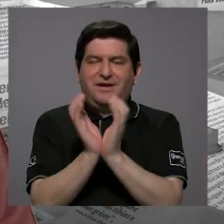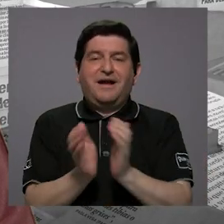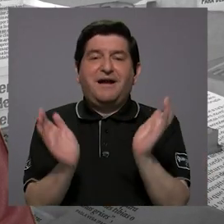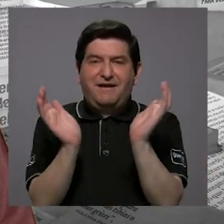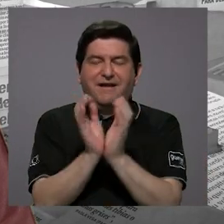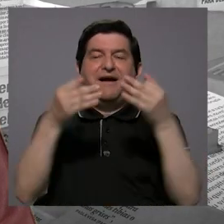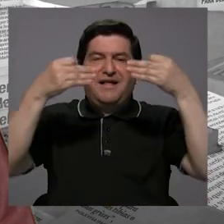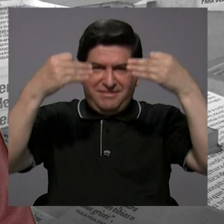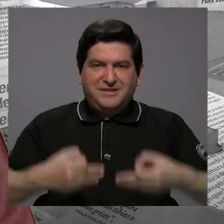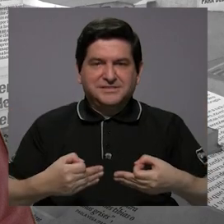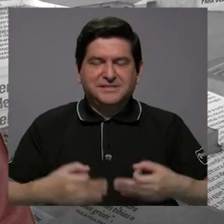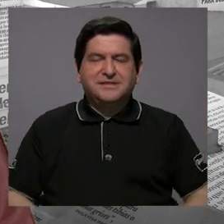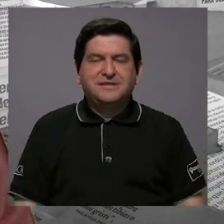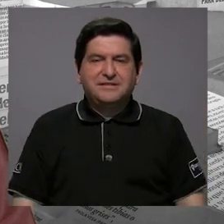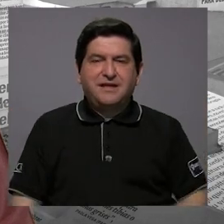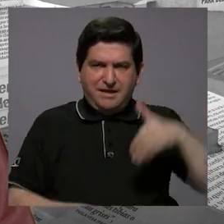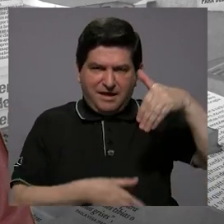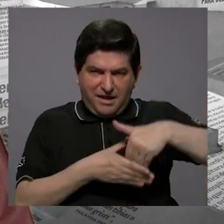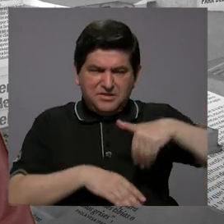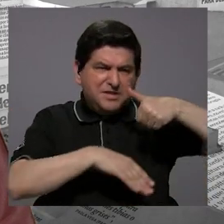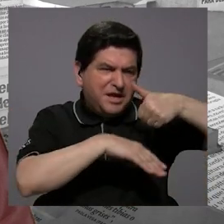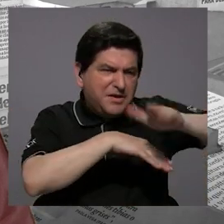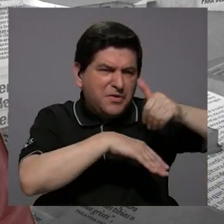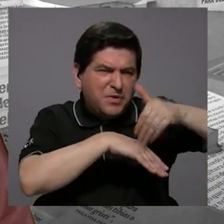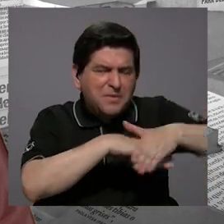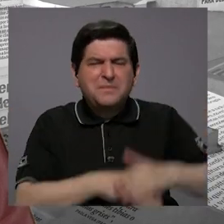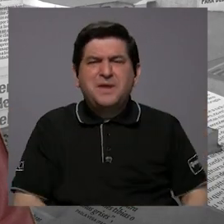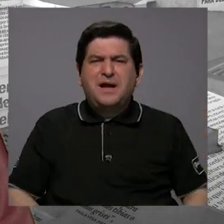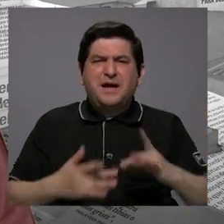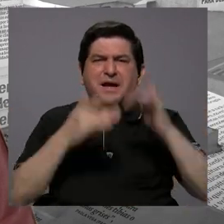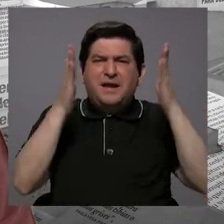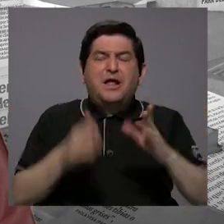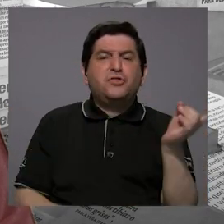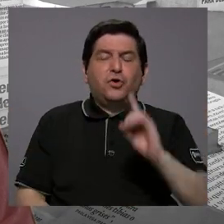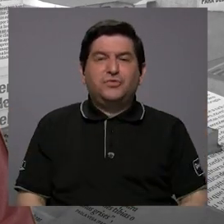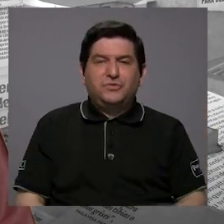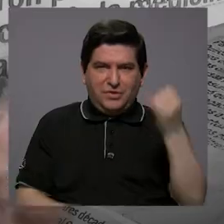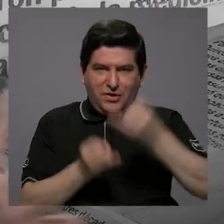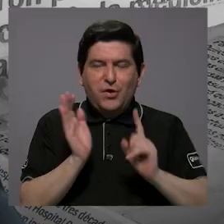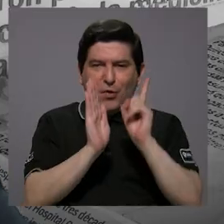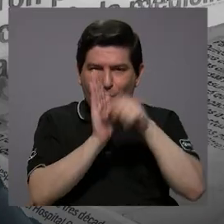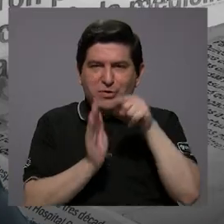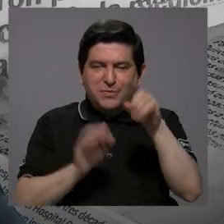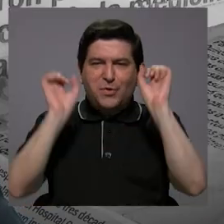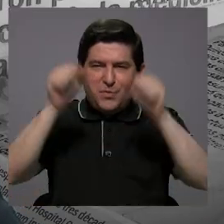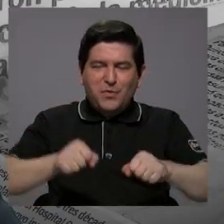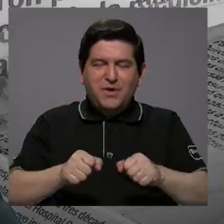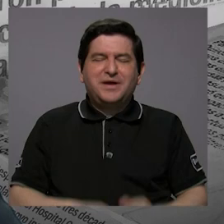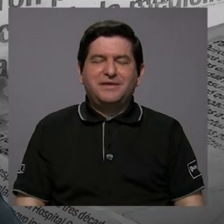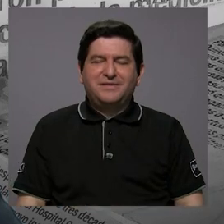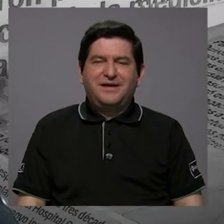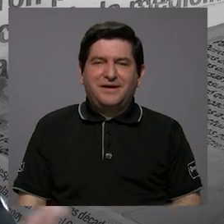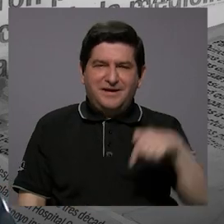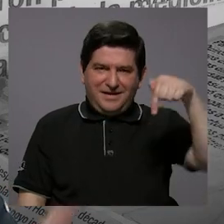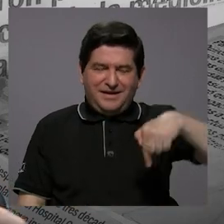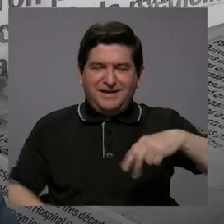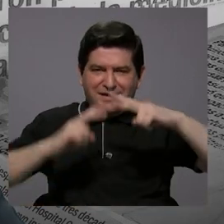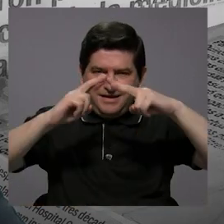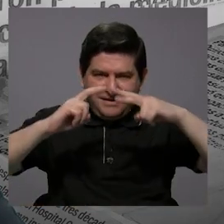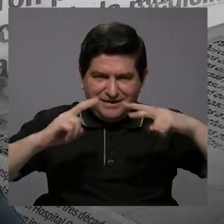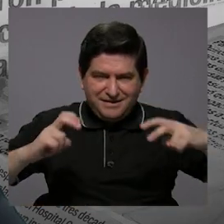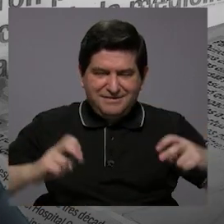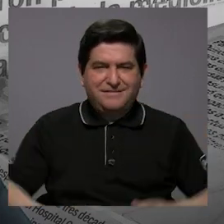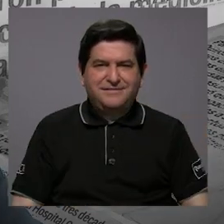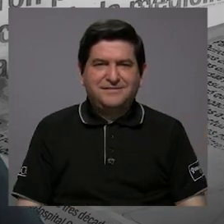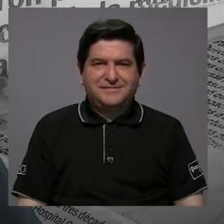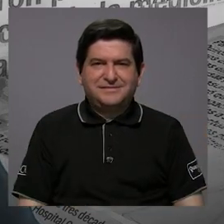caja es la que decide, por ejemplo, esas cosas internas, de dónde mandan los especialistas y demás. Le dejo el último minuto para que usted haga el cierre de lo